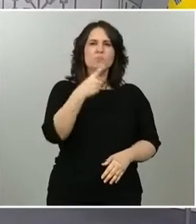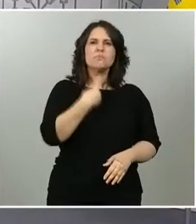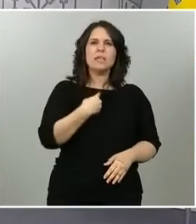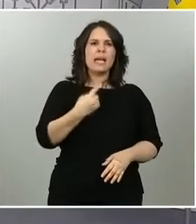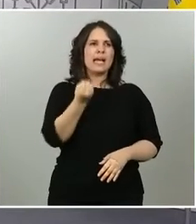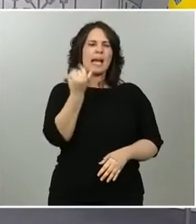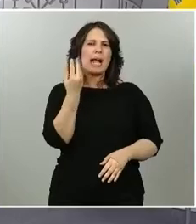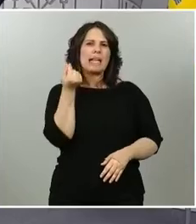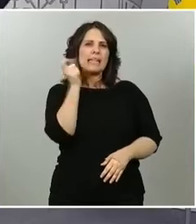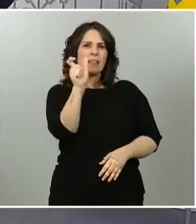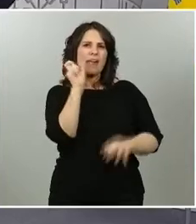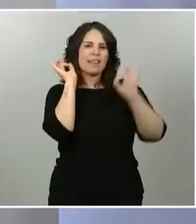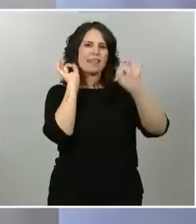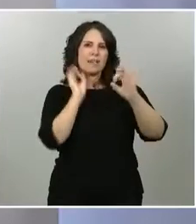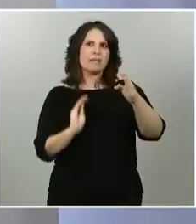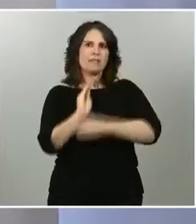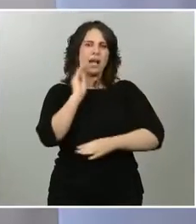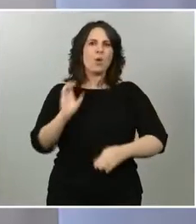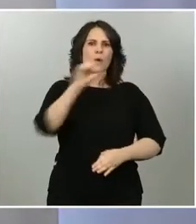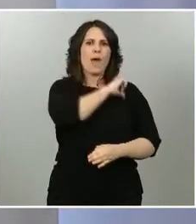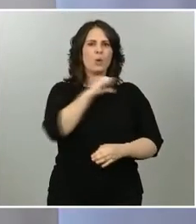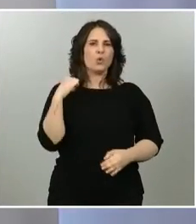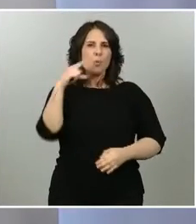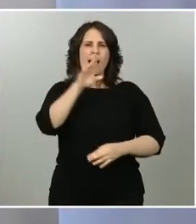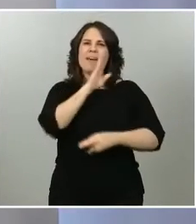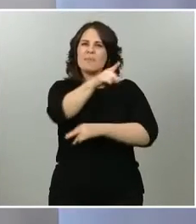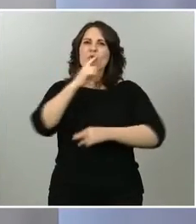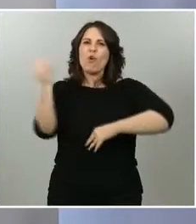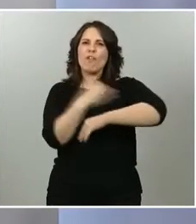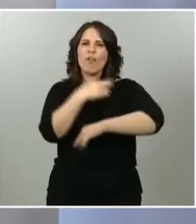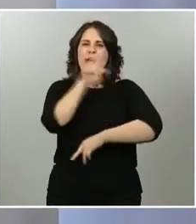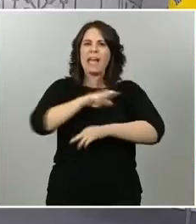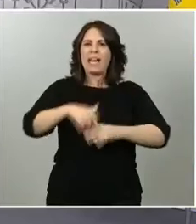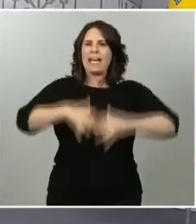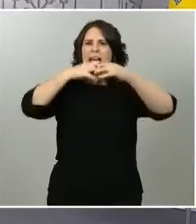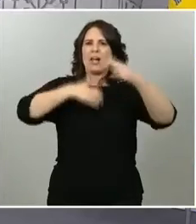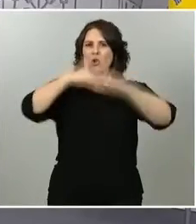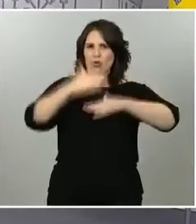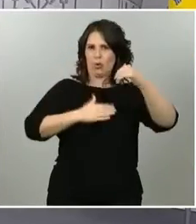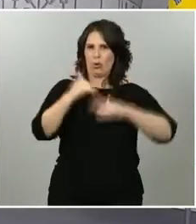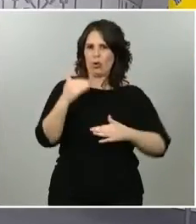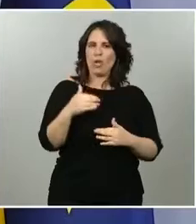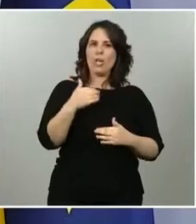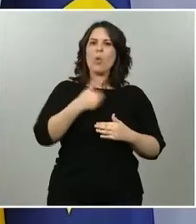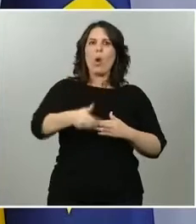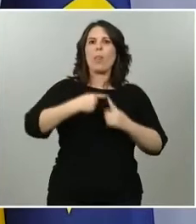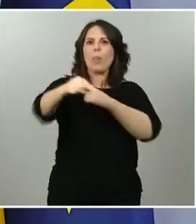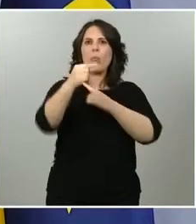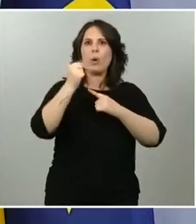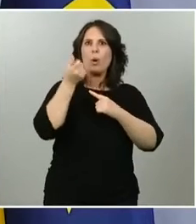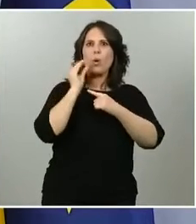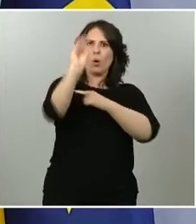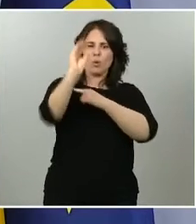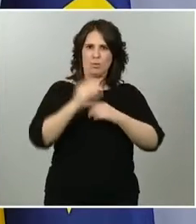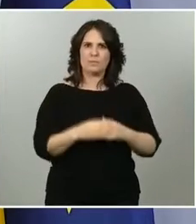cada comunidad autónoma de ese fondo de reconstrucción y cuándo se va a realizar la transferencia? Muchas gracias. Muchas gracias, Mar,